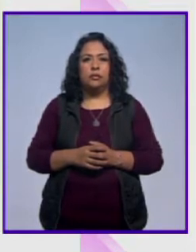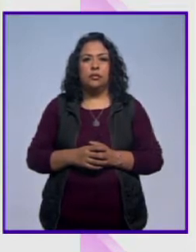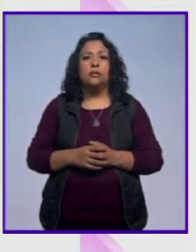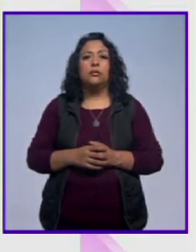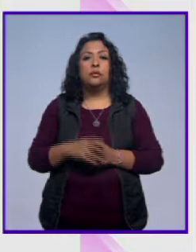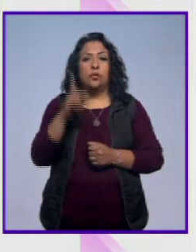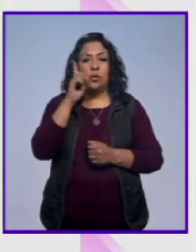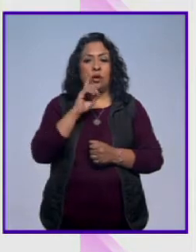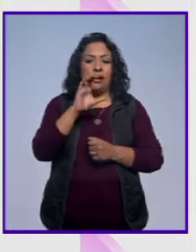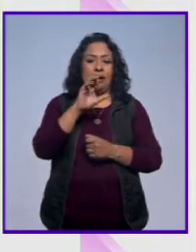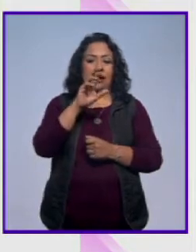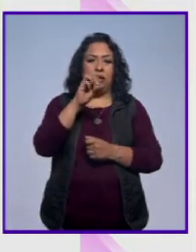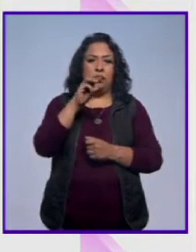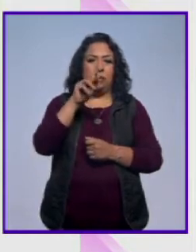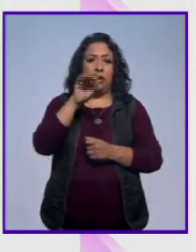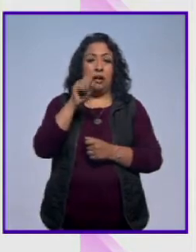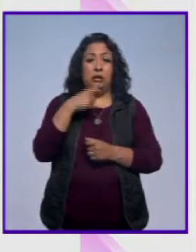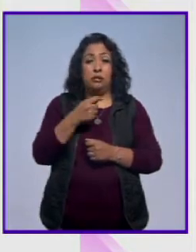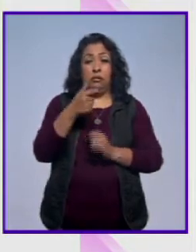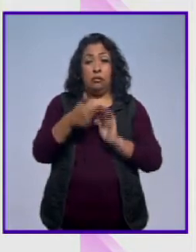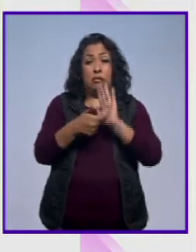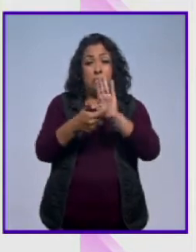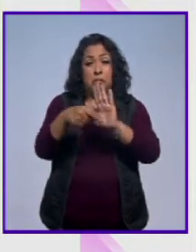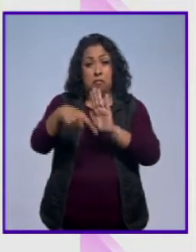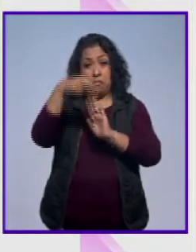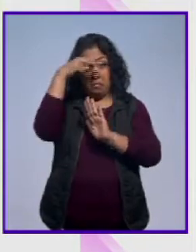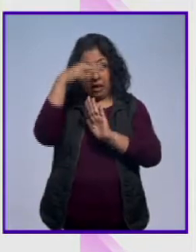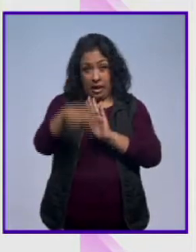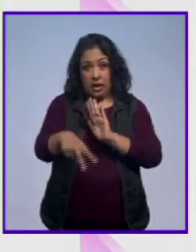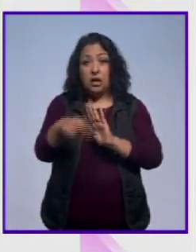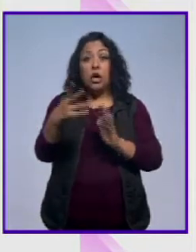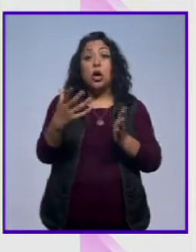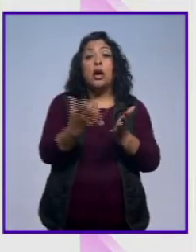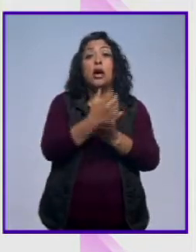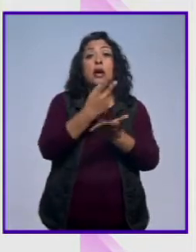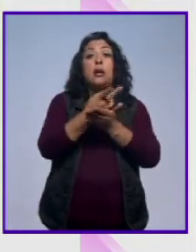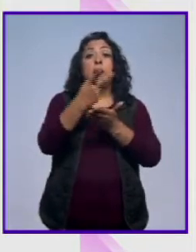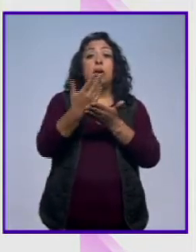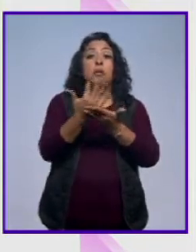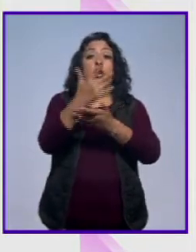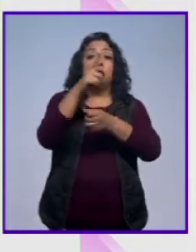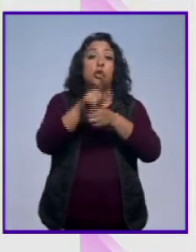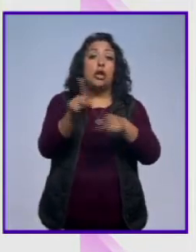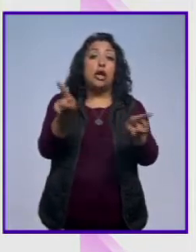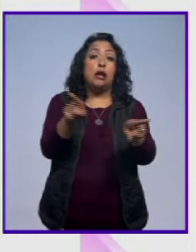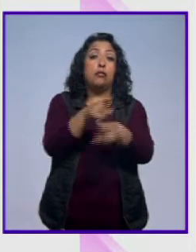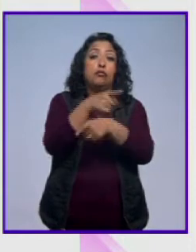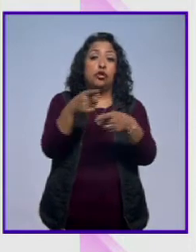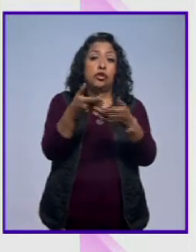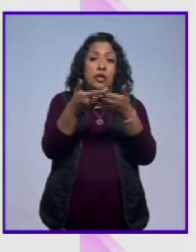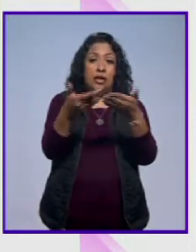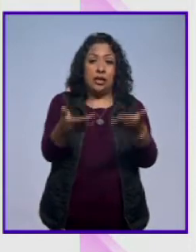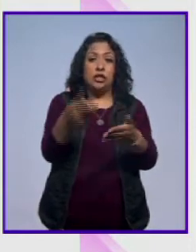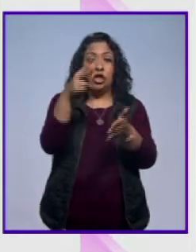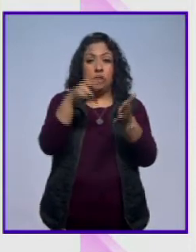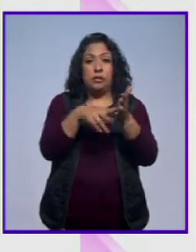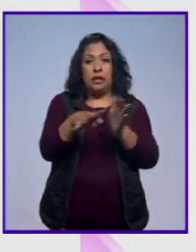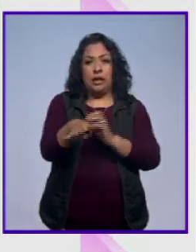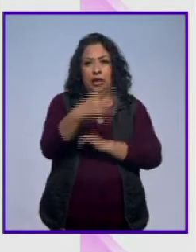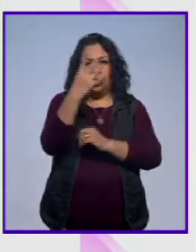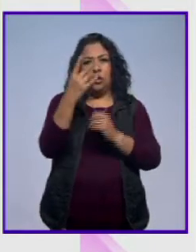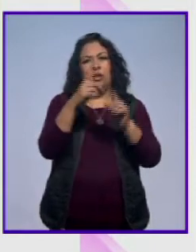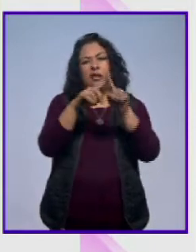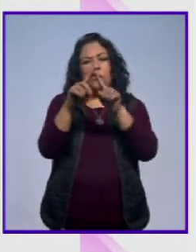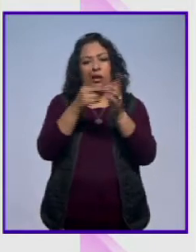Carmen París se presentará por primera vez en México. Ganadora del Premio Nacional de Músicas Actuales en 2014, así